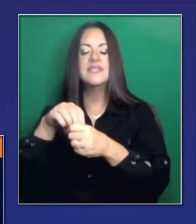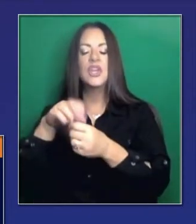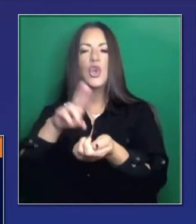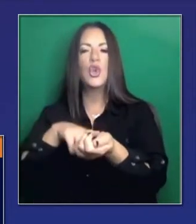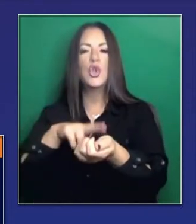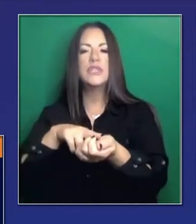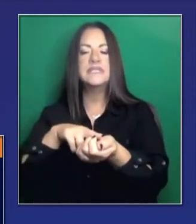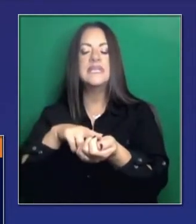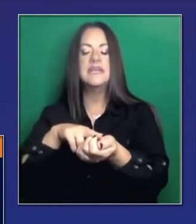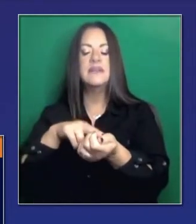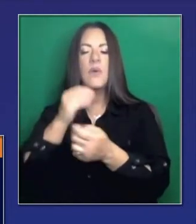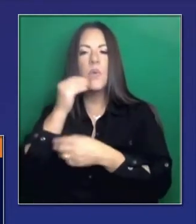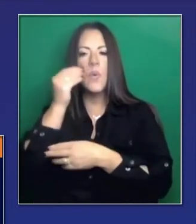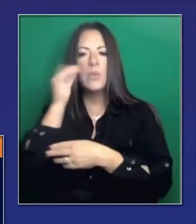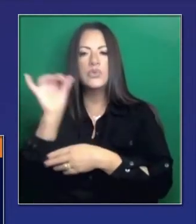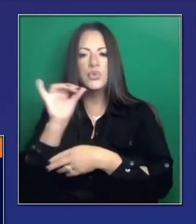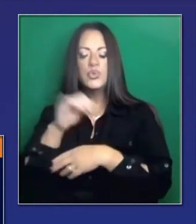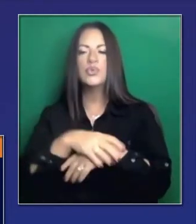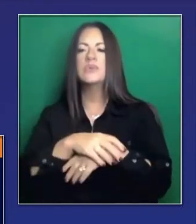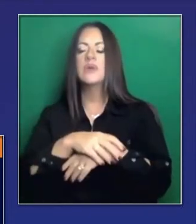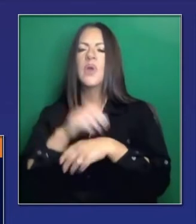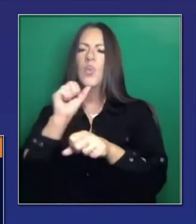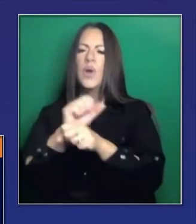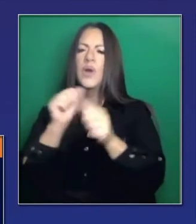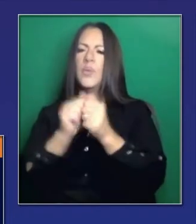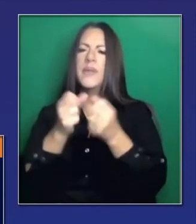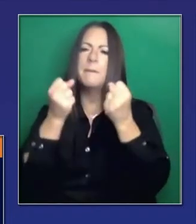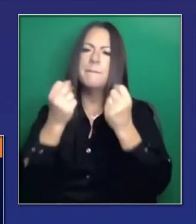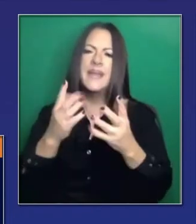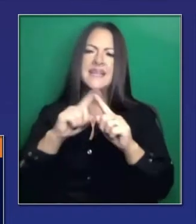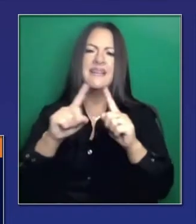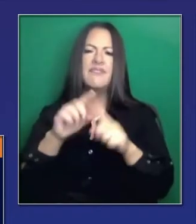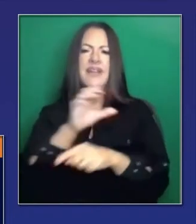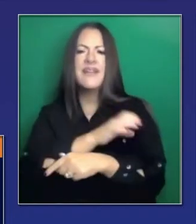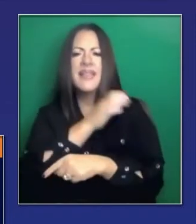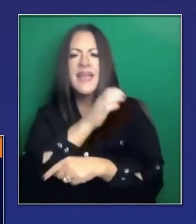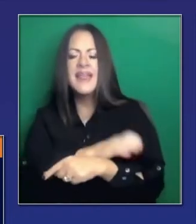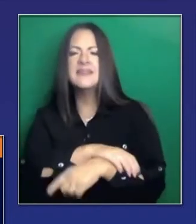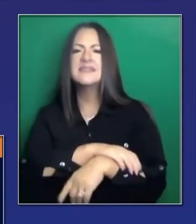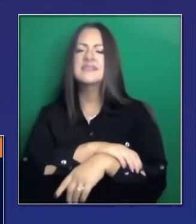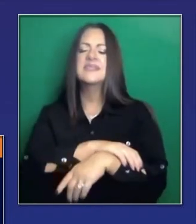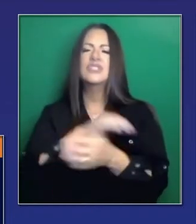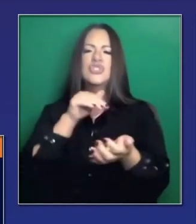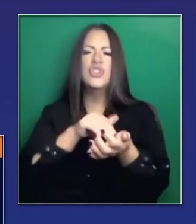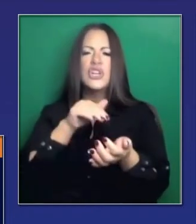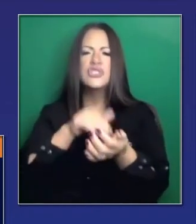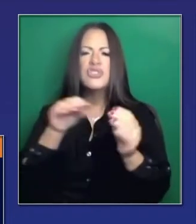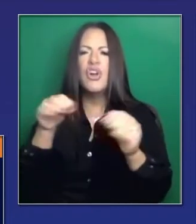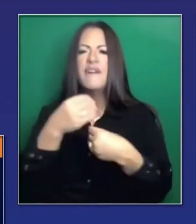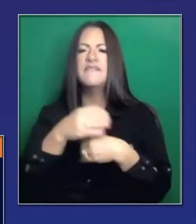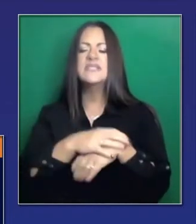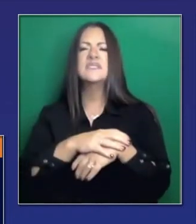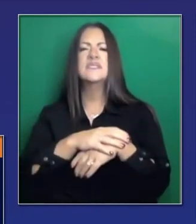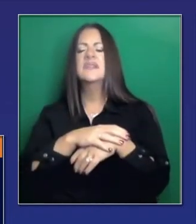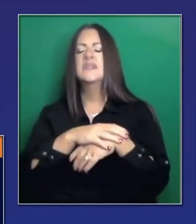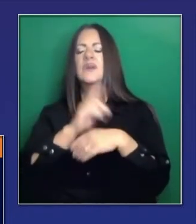enfermeras viviendo en sitios de asistencia especializada médica. Así que